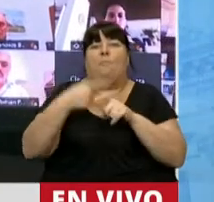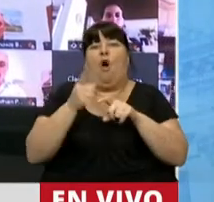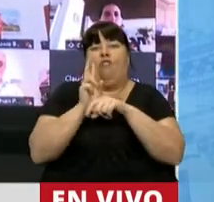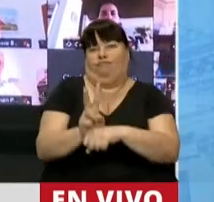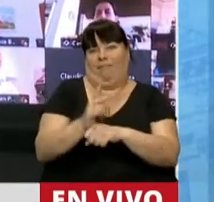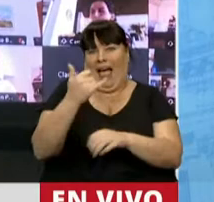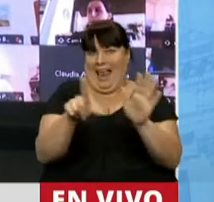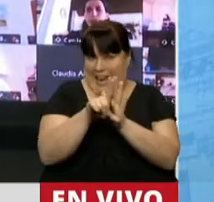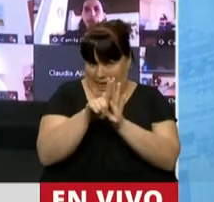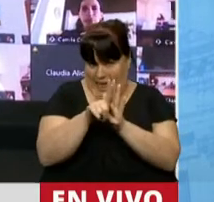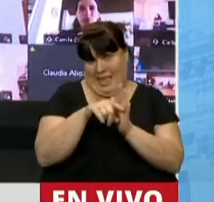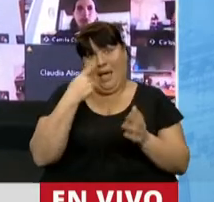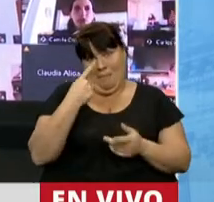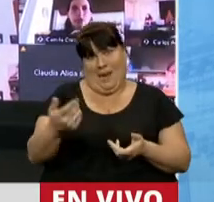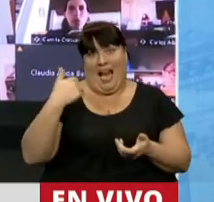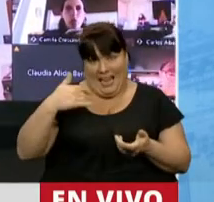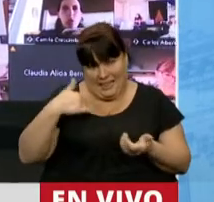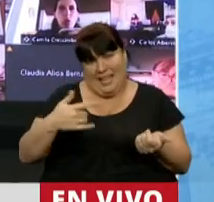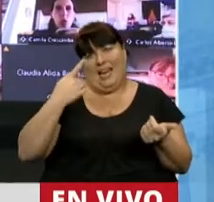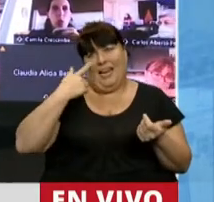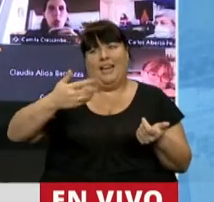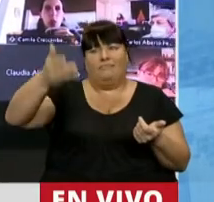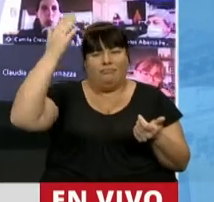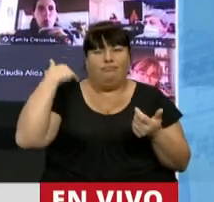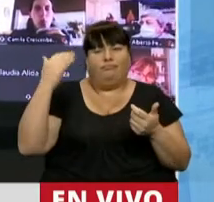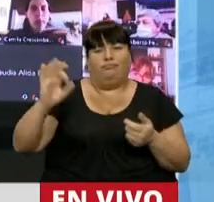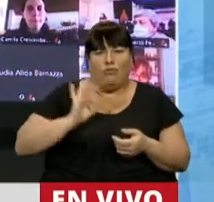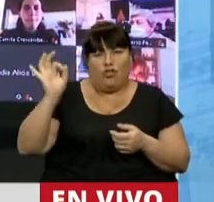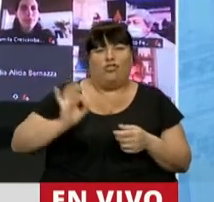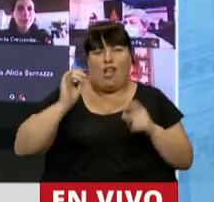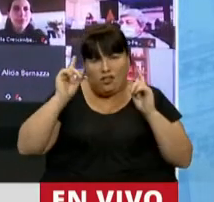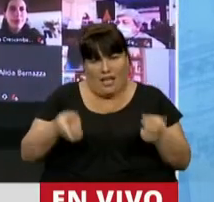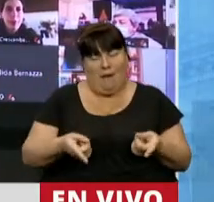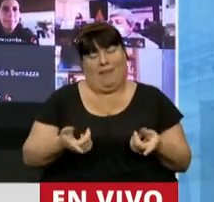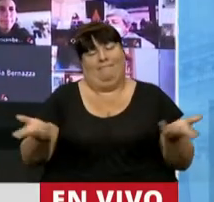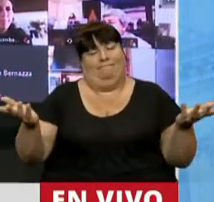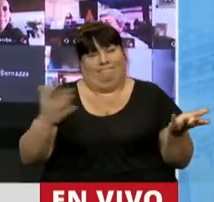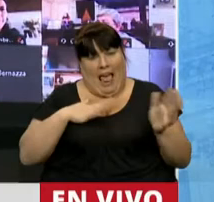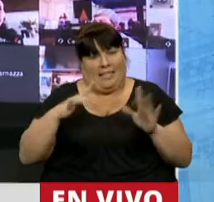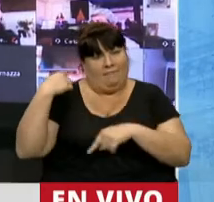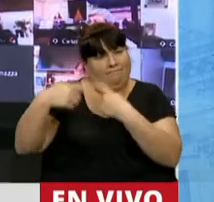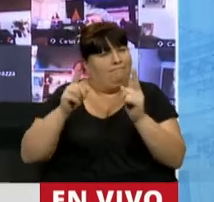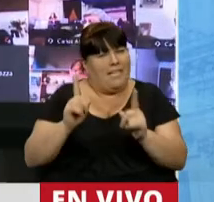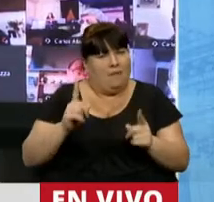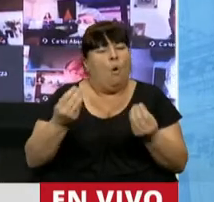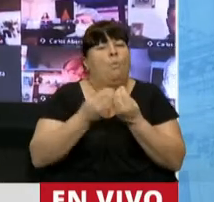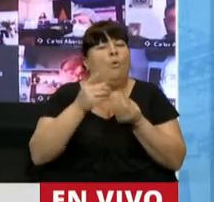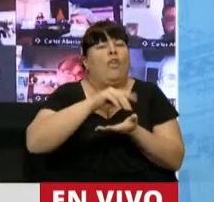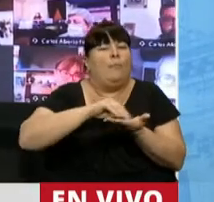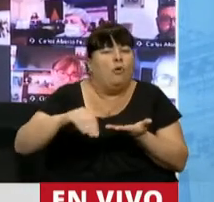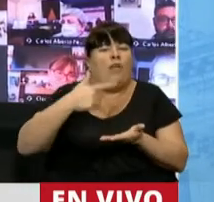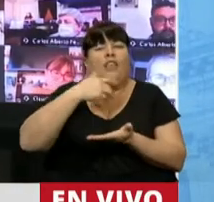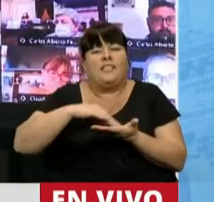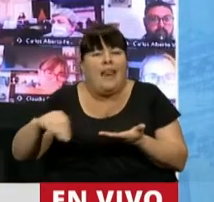Como lo estamos viendo en la Argentina, y lo hemos visto durante muchísimos años, lamentablemente, muchísimos legisladores